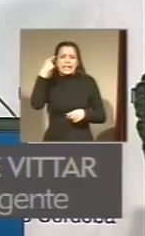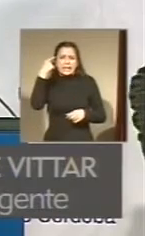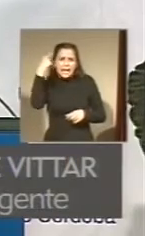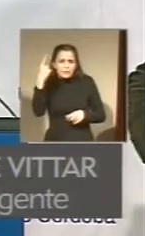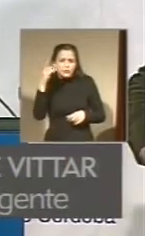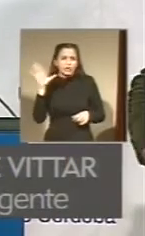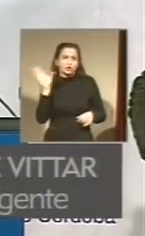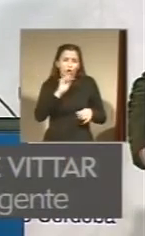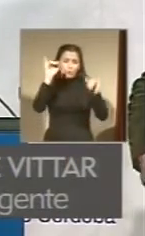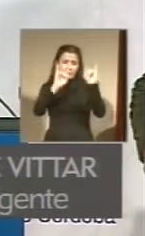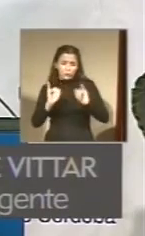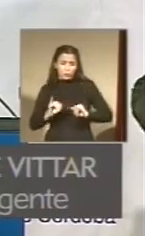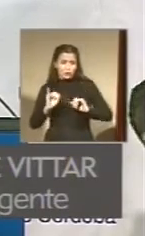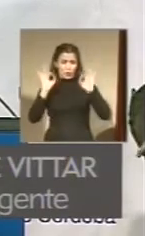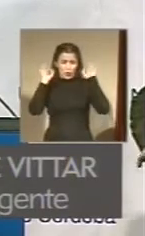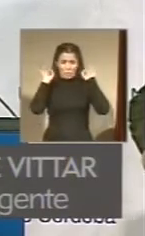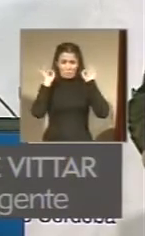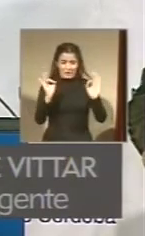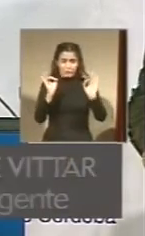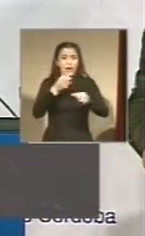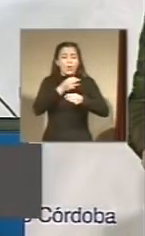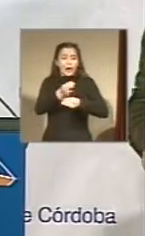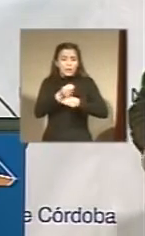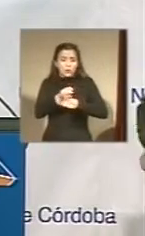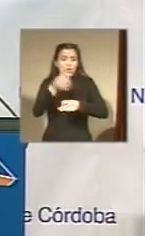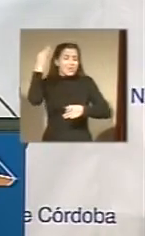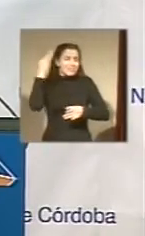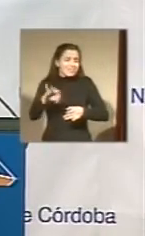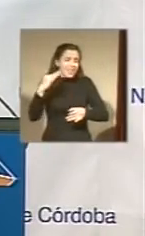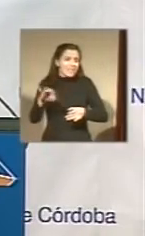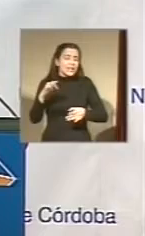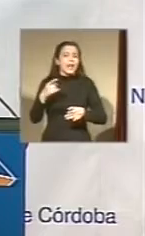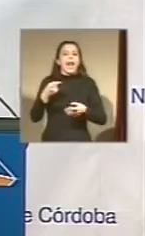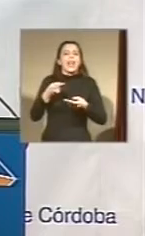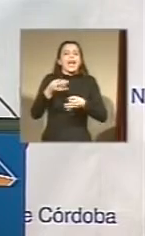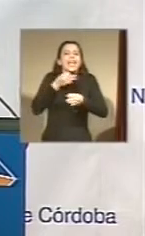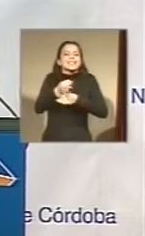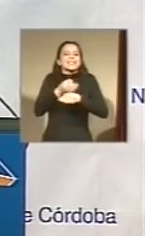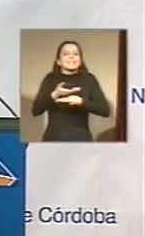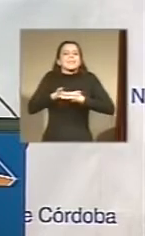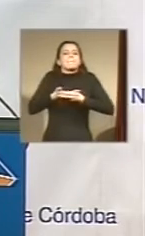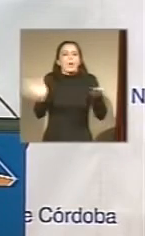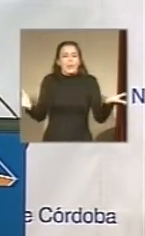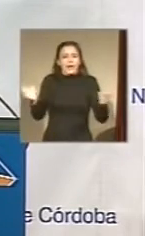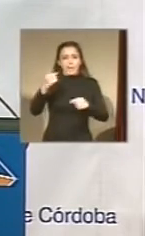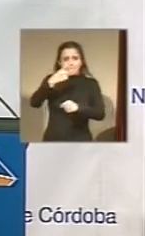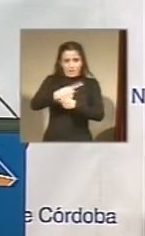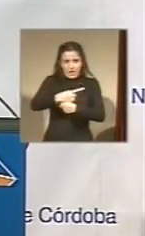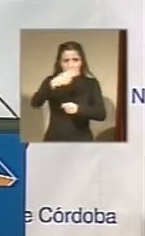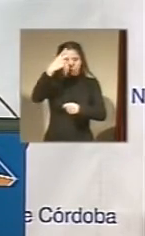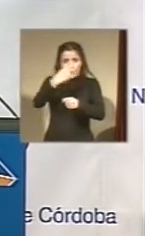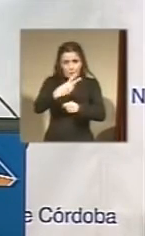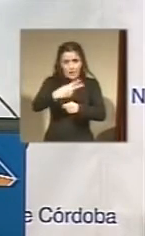educación debe dedicárselo en forma total y absoluta a la enseñanza pública, primaria, secundaria,